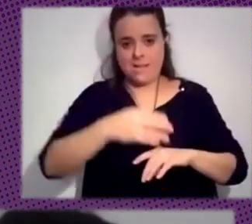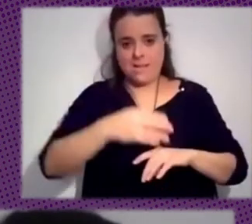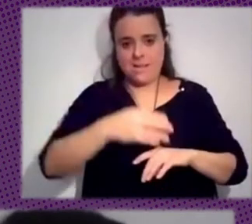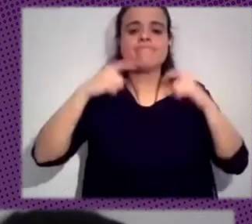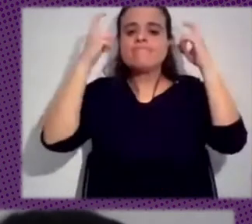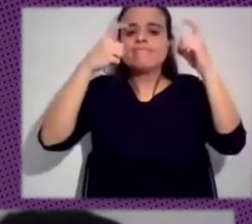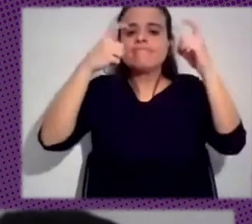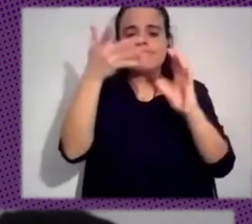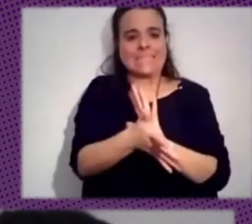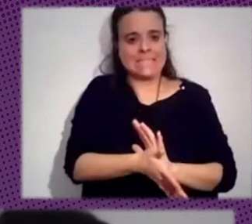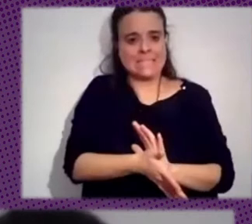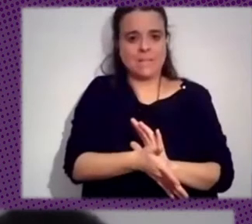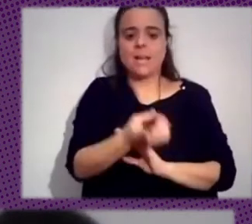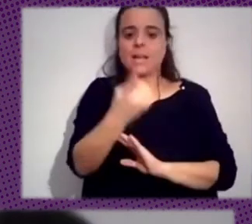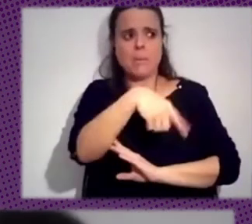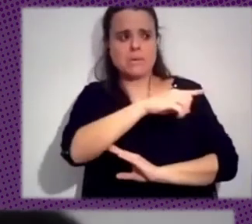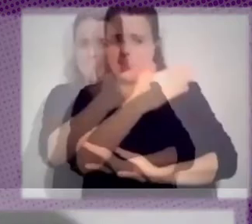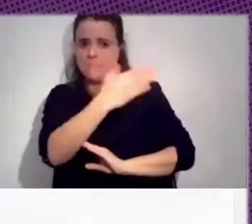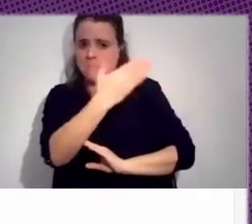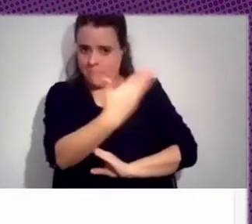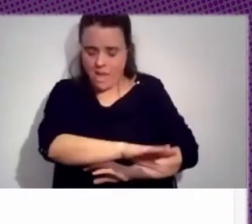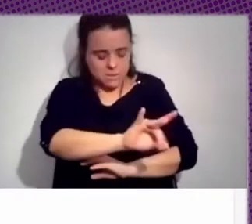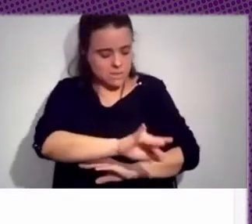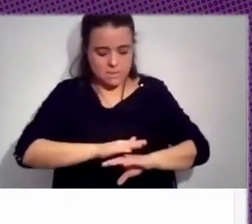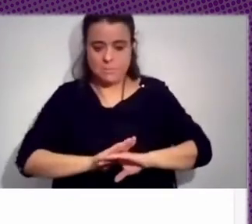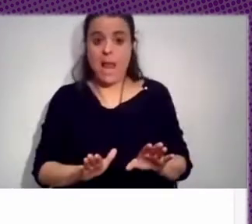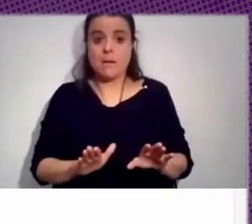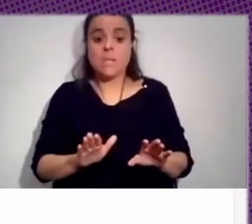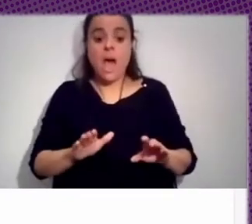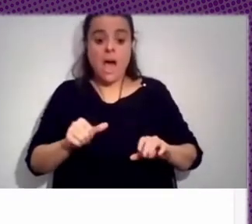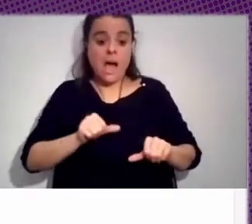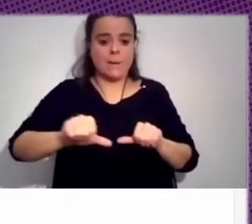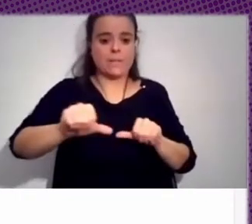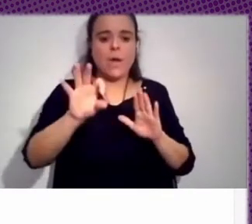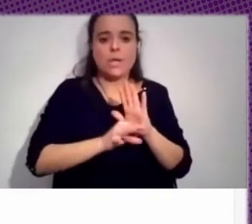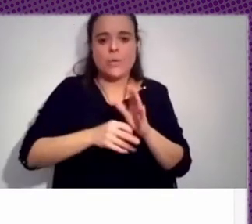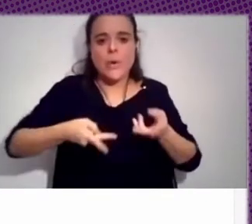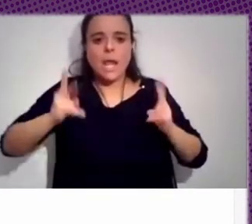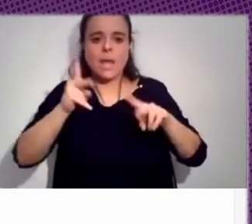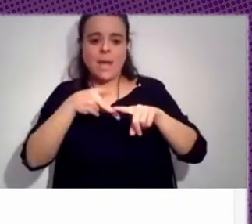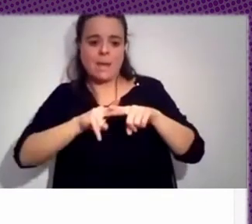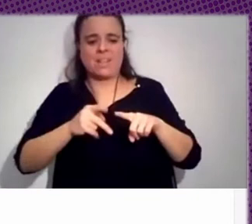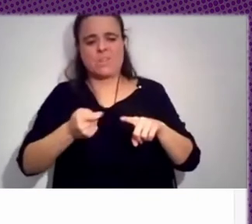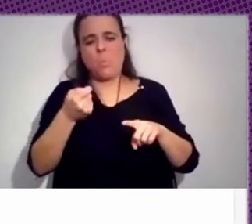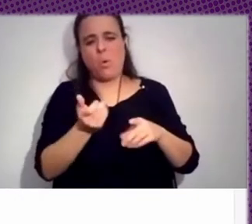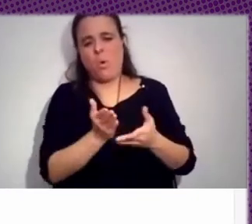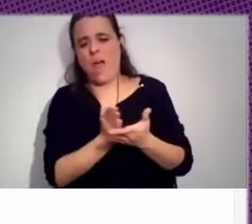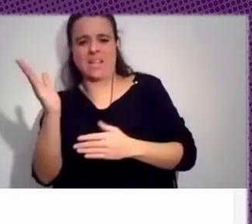sabemos que todo esto está muy mal, ahora vamos a empezar a utilizar software libre y herramientas alternativas y vamos a salirnos un poco de las redes.